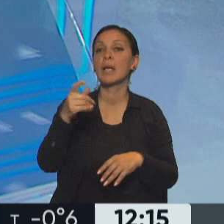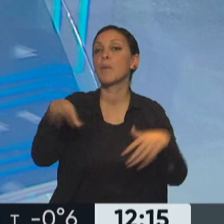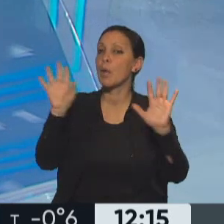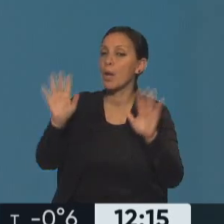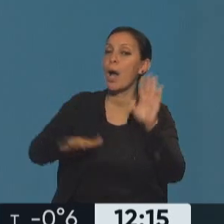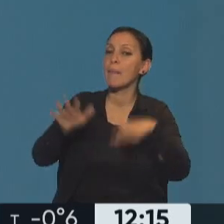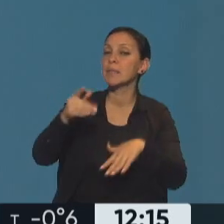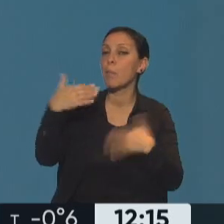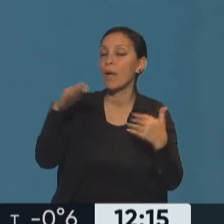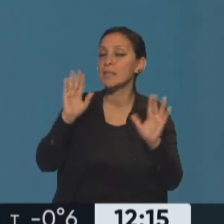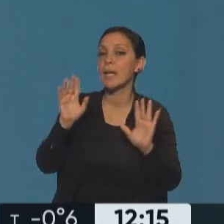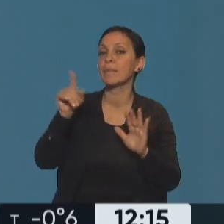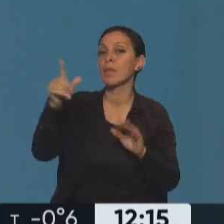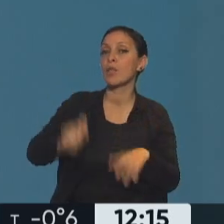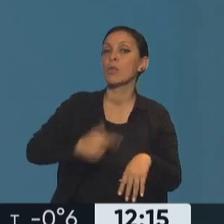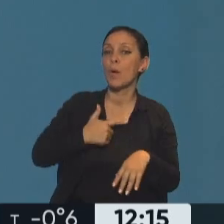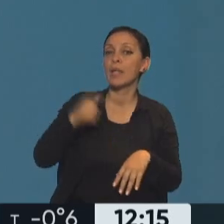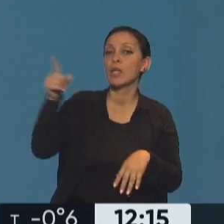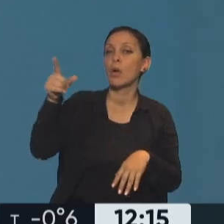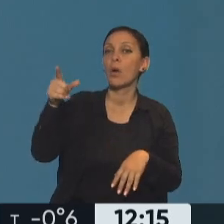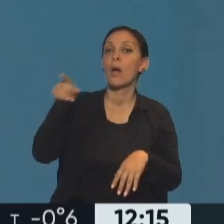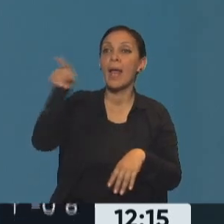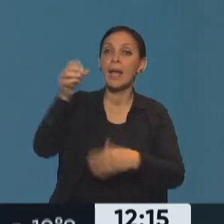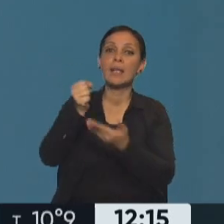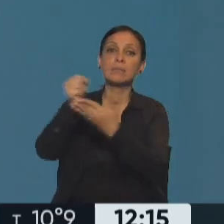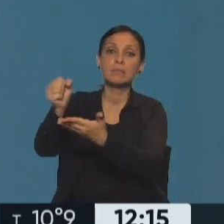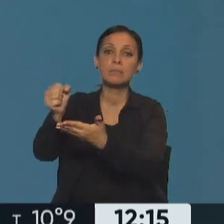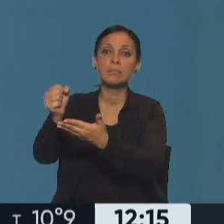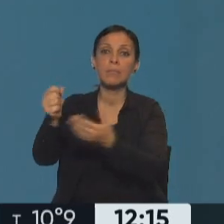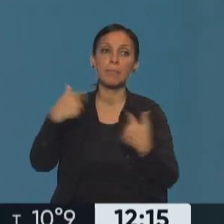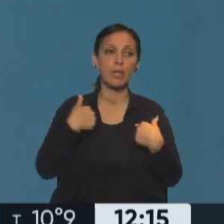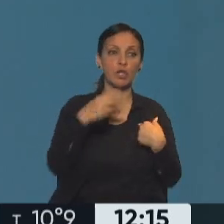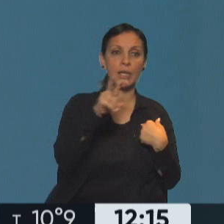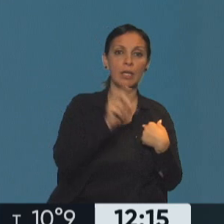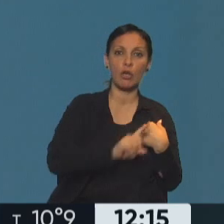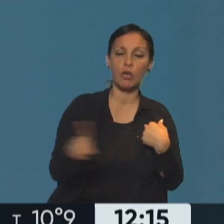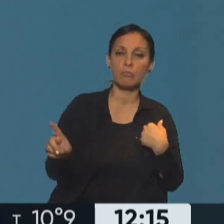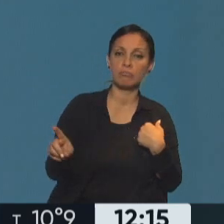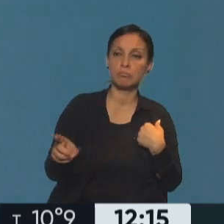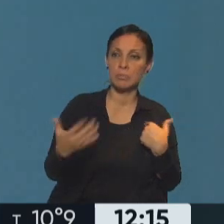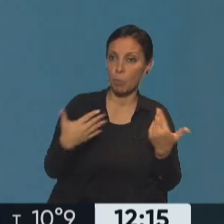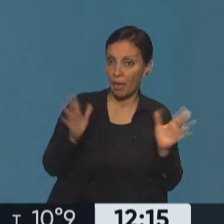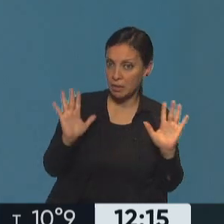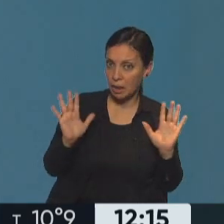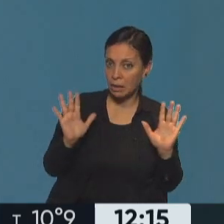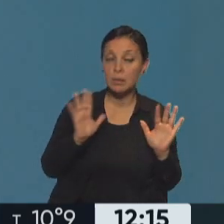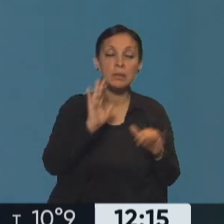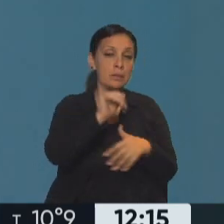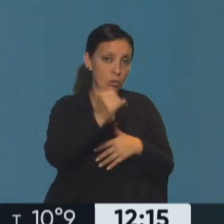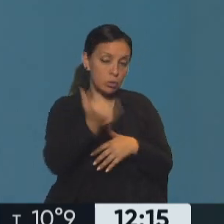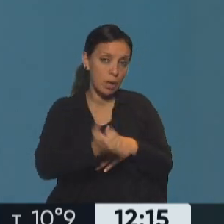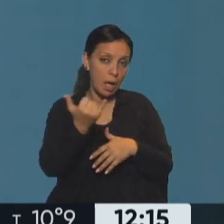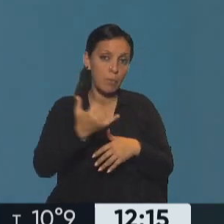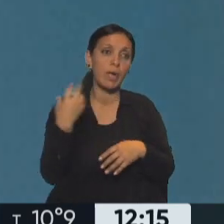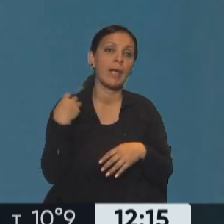departamento esté exceptuado de los subsidios, y en el caso del inquilino no. Claro, y sucede, sucede. Porque